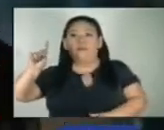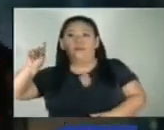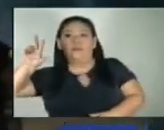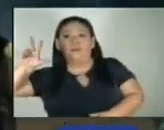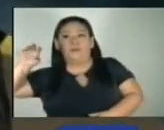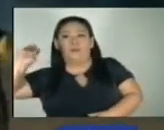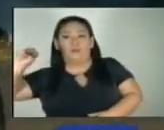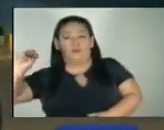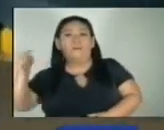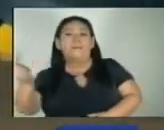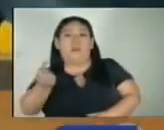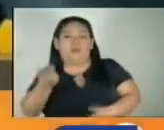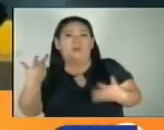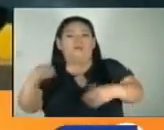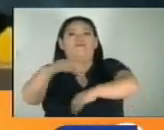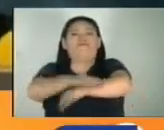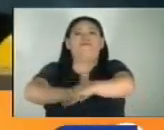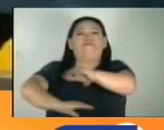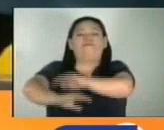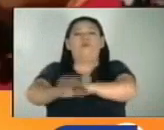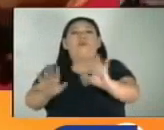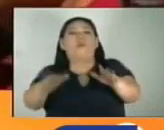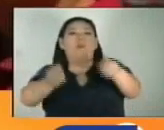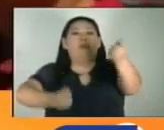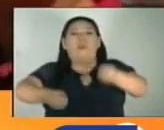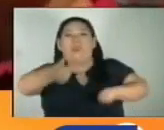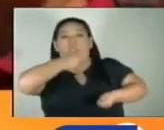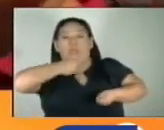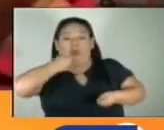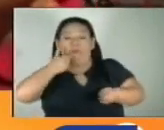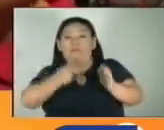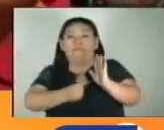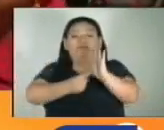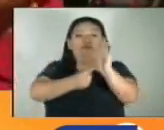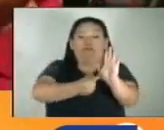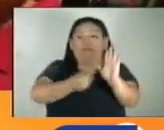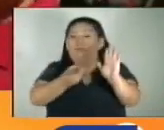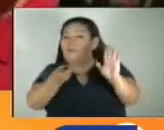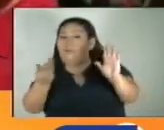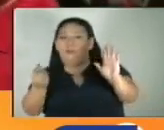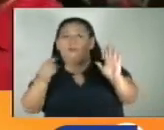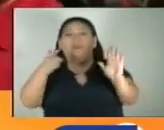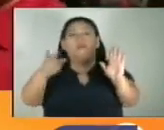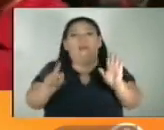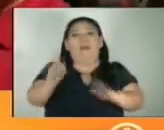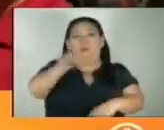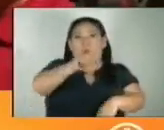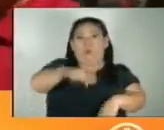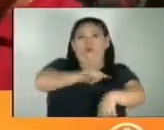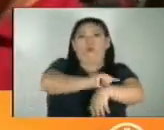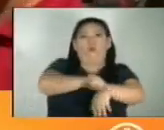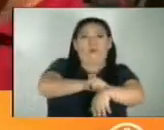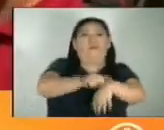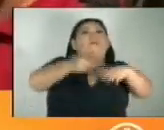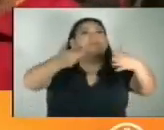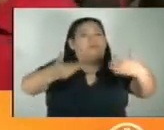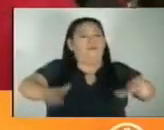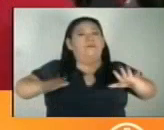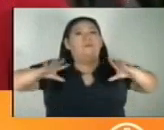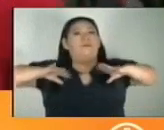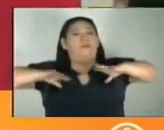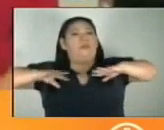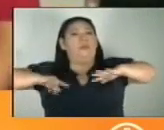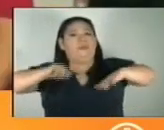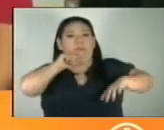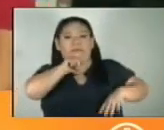de detenidos por conducción peligrosa es lo que reportan las autoridades en las primeras horas de la vacación. Una